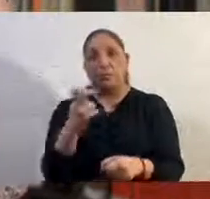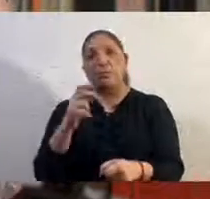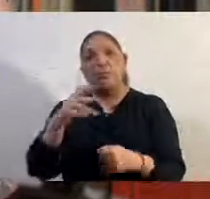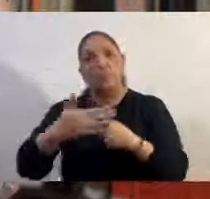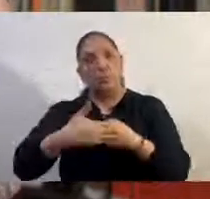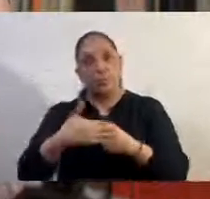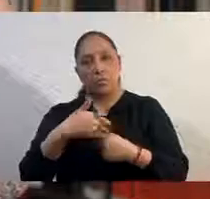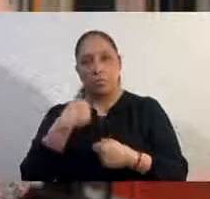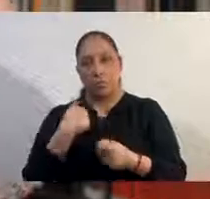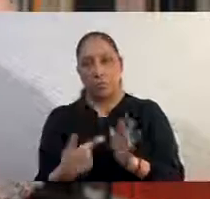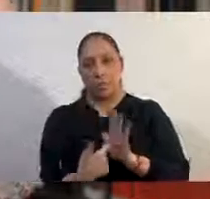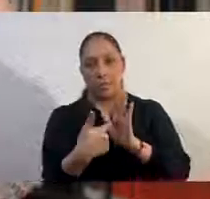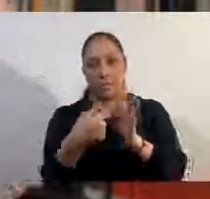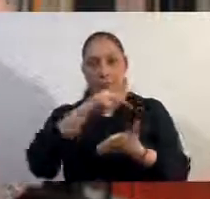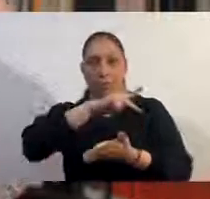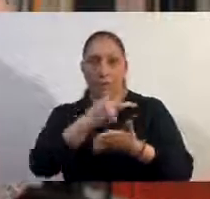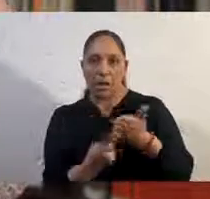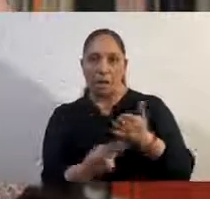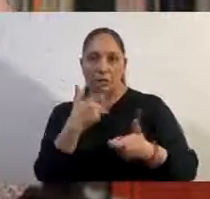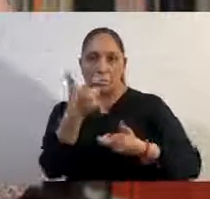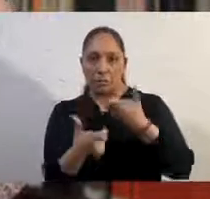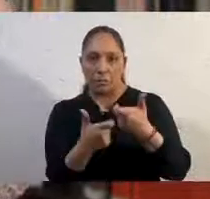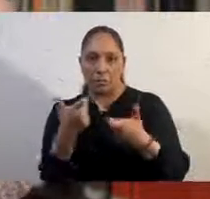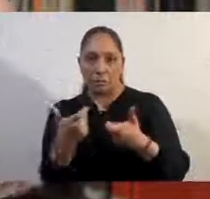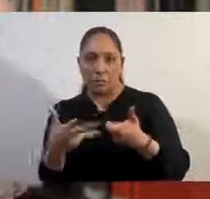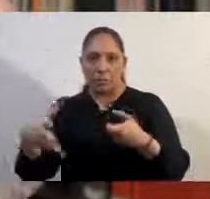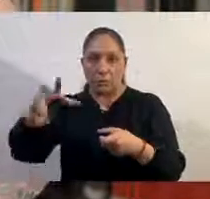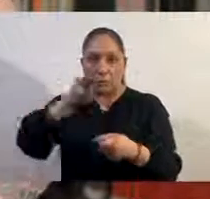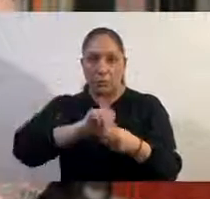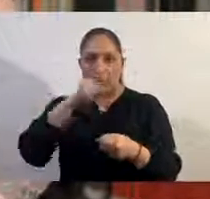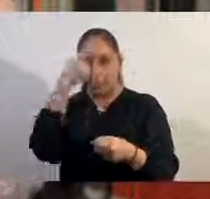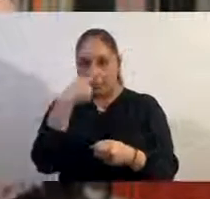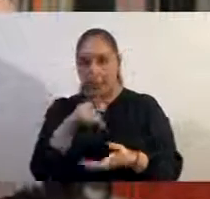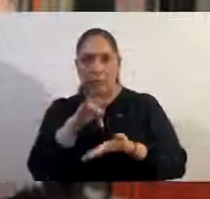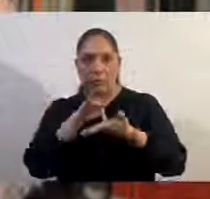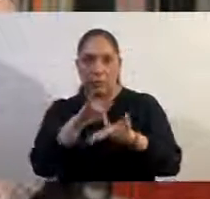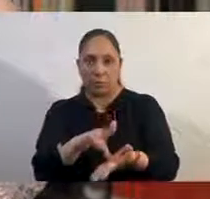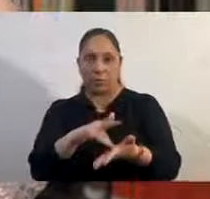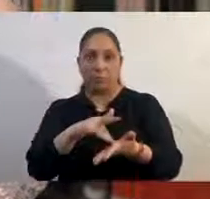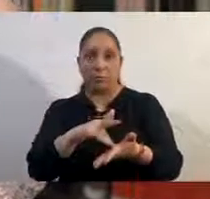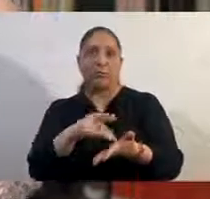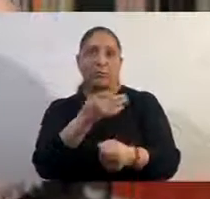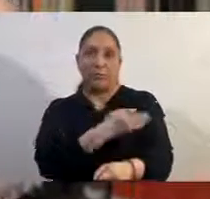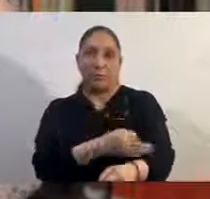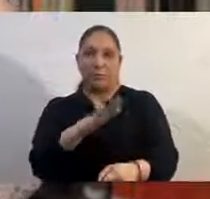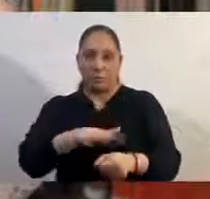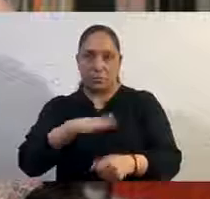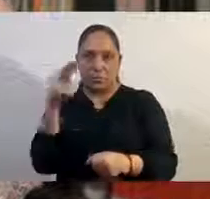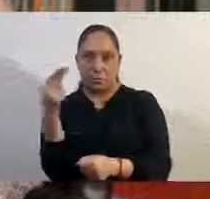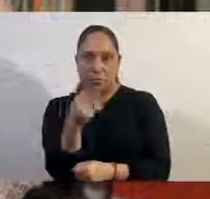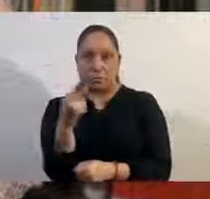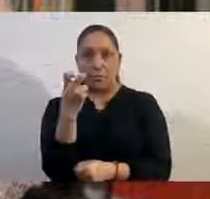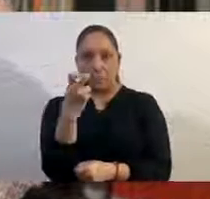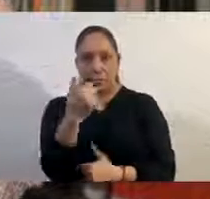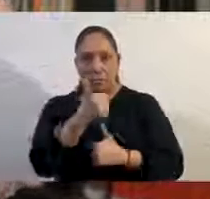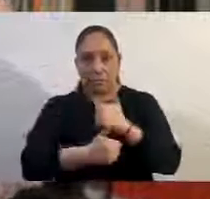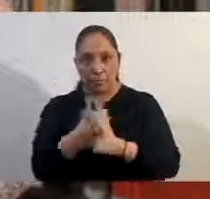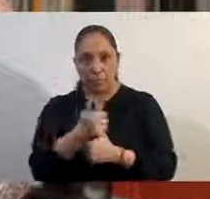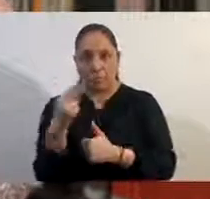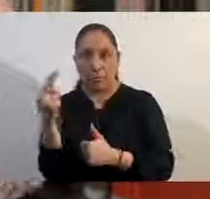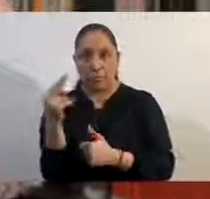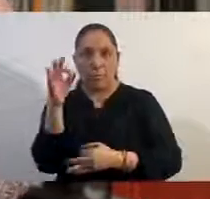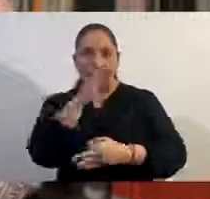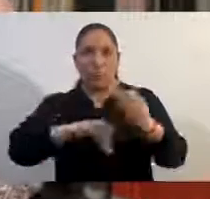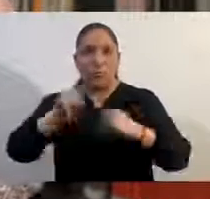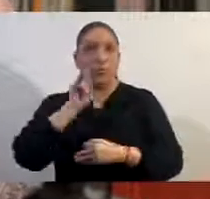incluye el apoyo a las familias que más lo necesitan. Este reto requiere de todas y de todos. Les